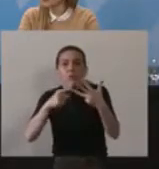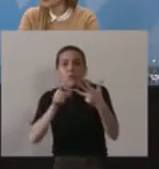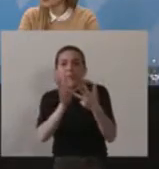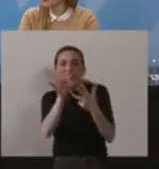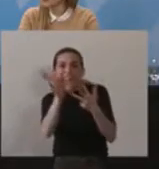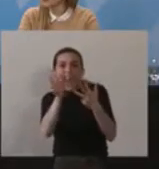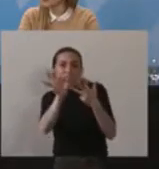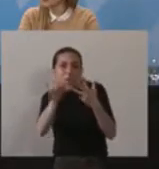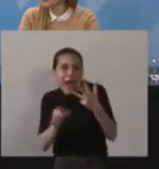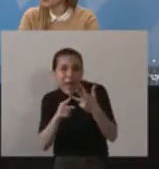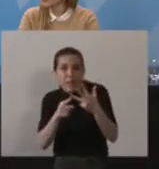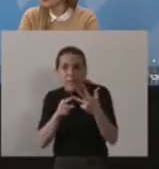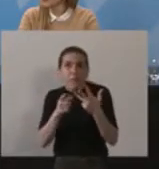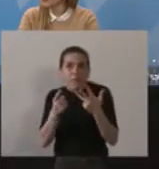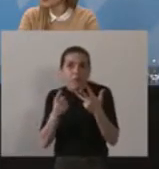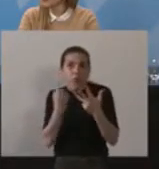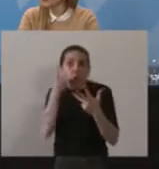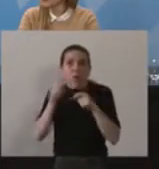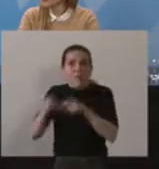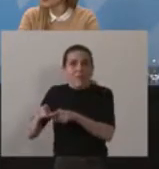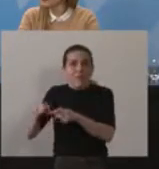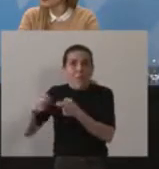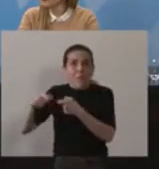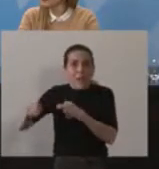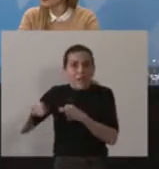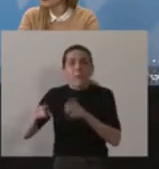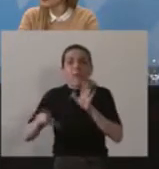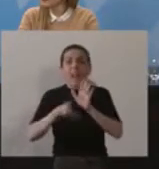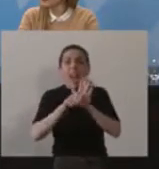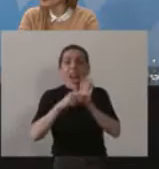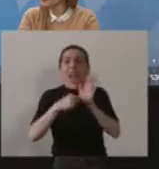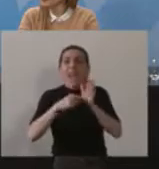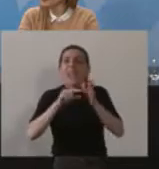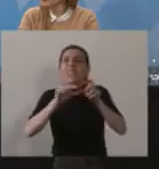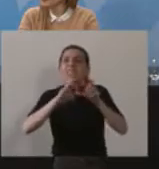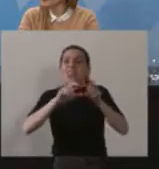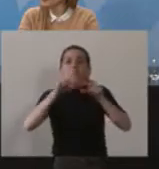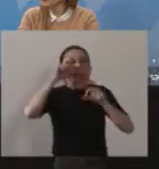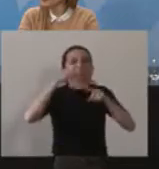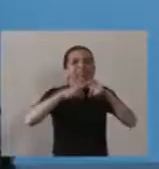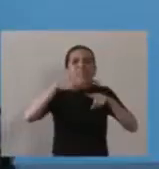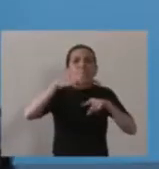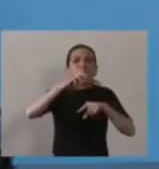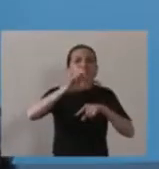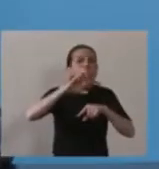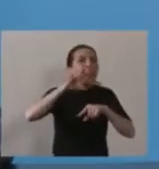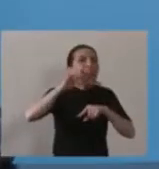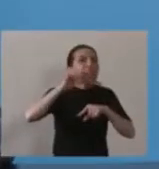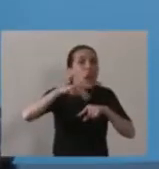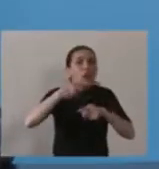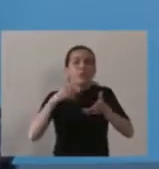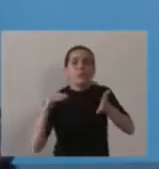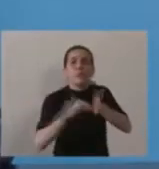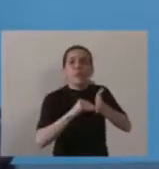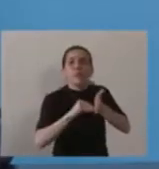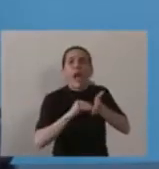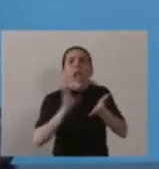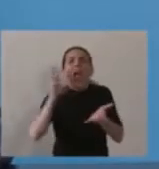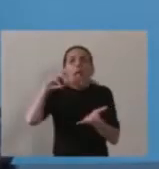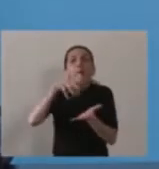Vamos a, en la ley de expropiación, vamos a declarar a la empresa de utilidad pública,